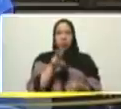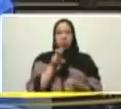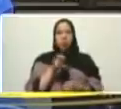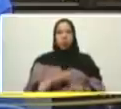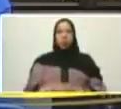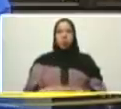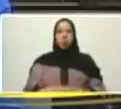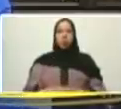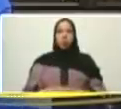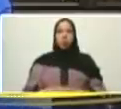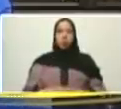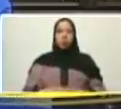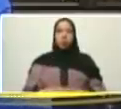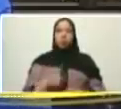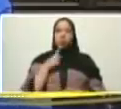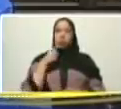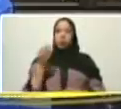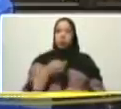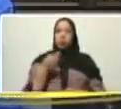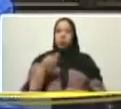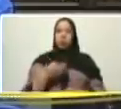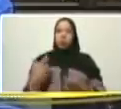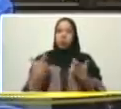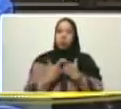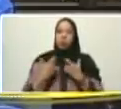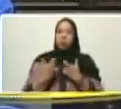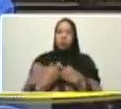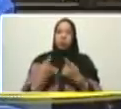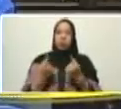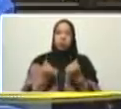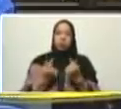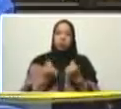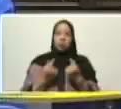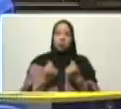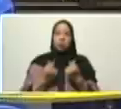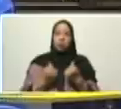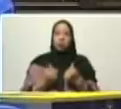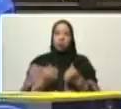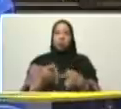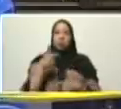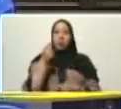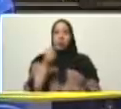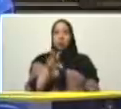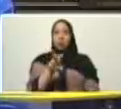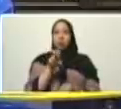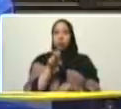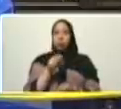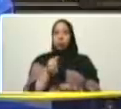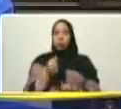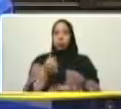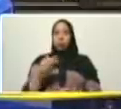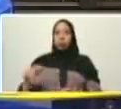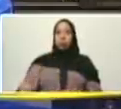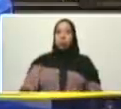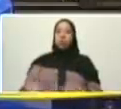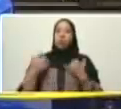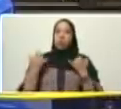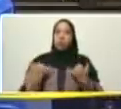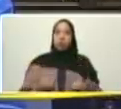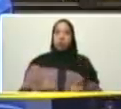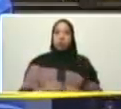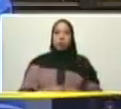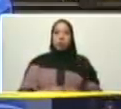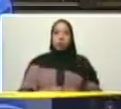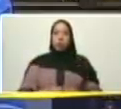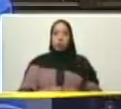porque verdaderamente la guerra económica pulverizó los ahorros de gente que se jubiló en